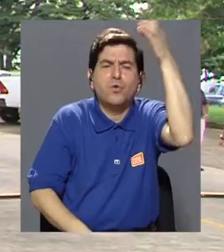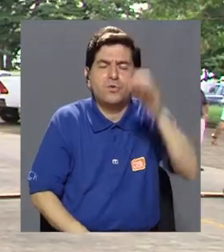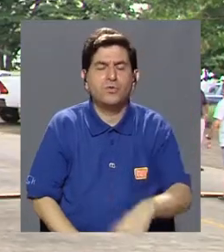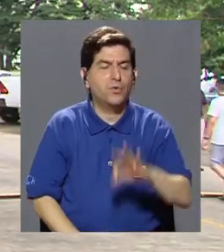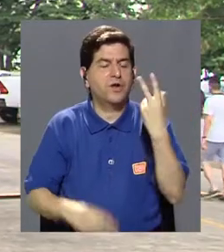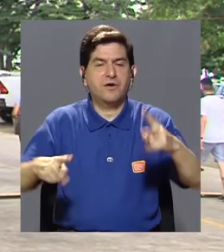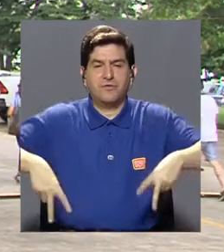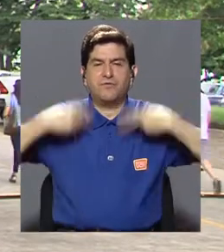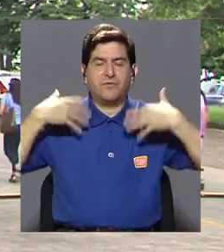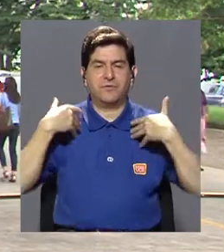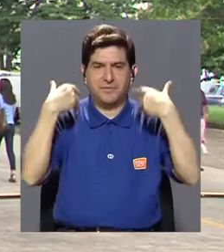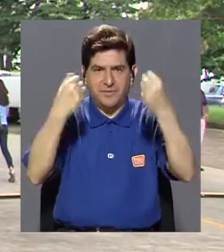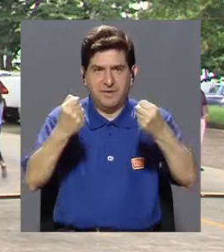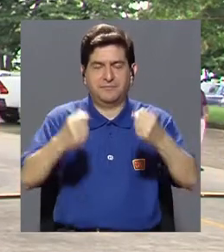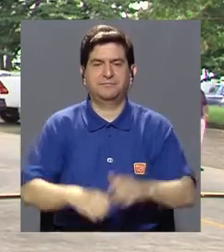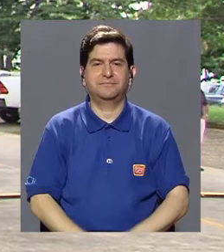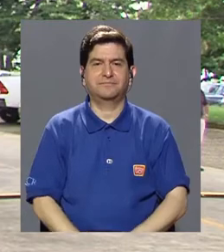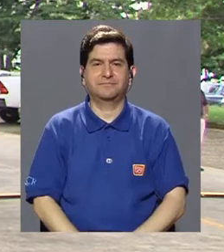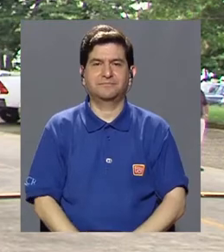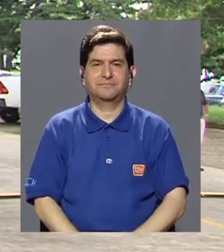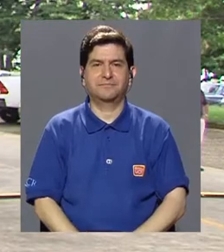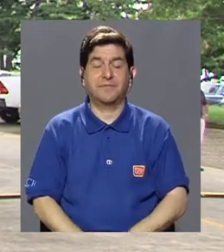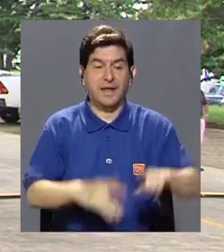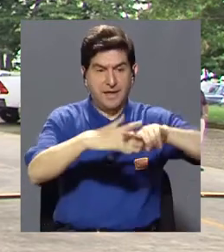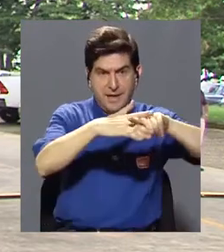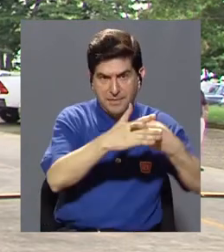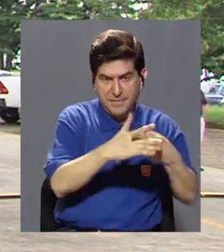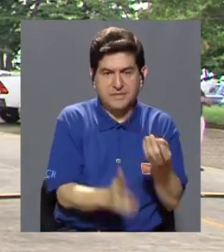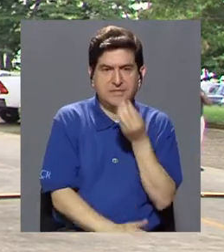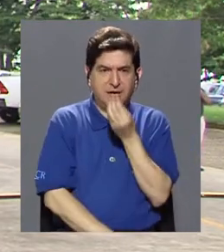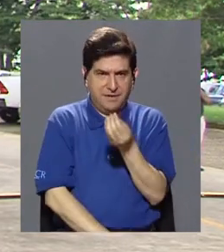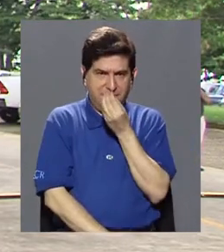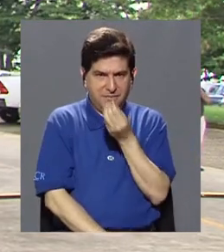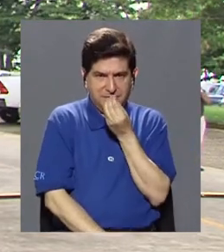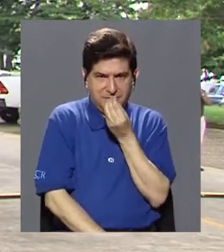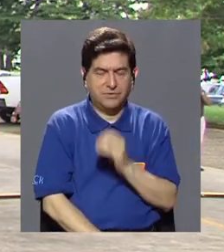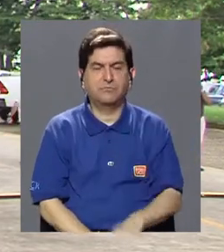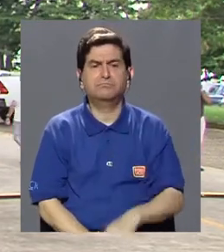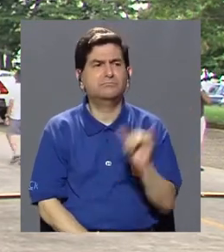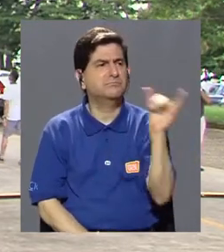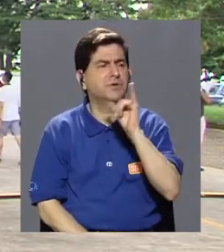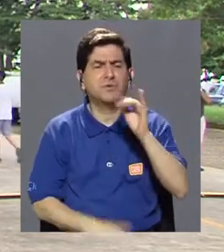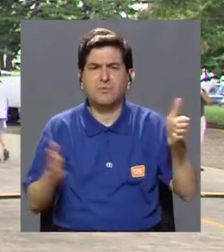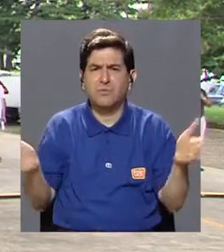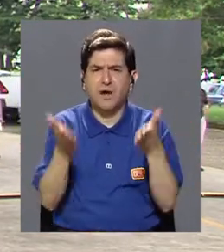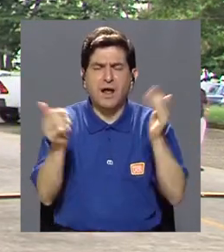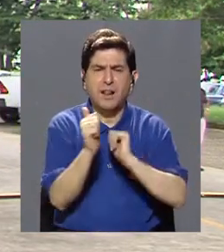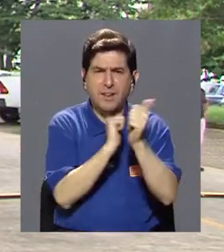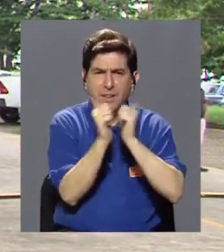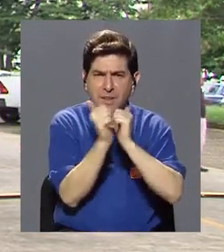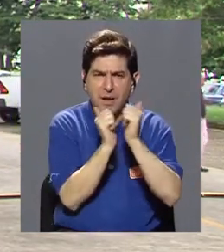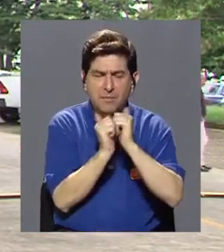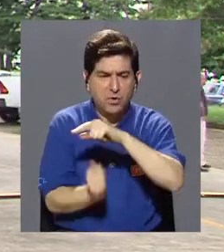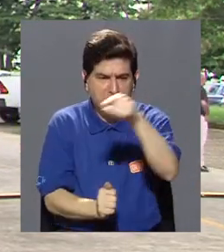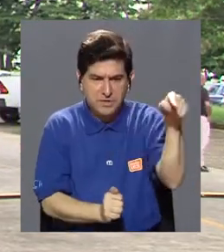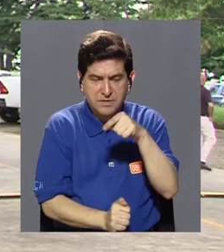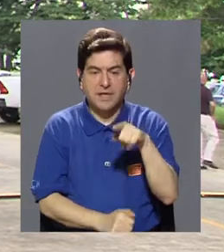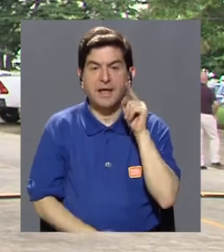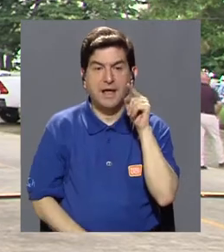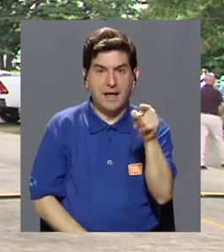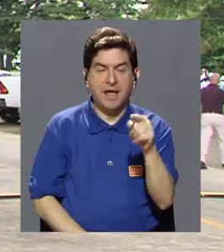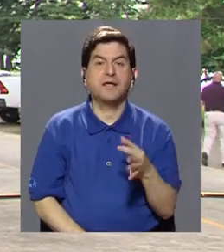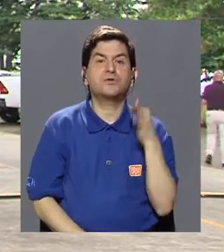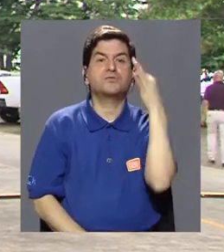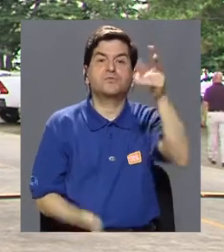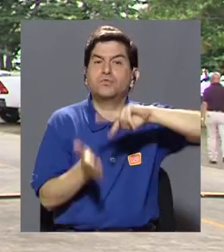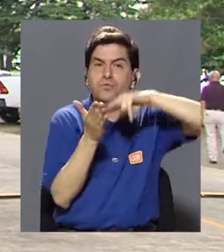comenzando con la alimentación y también fomentando el deporte en ellos, porque ellos son nuestro futuro y son también los